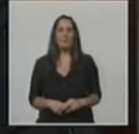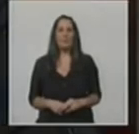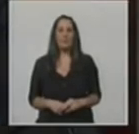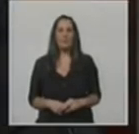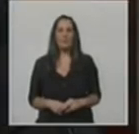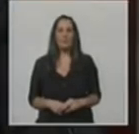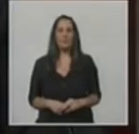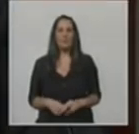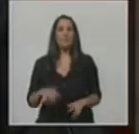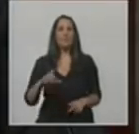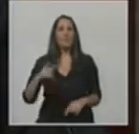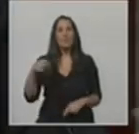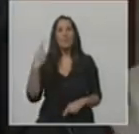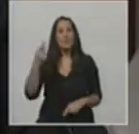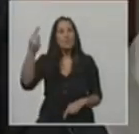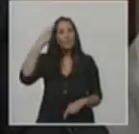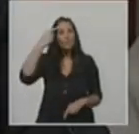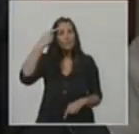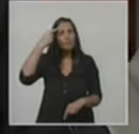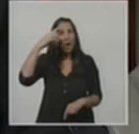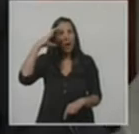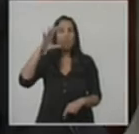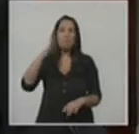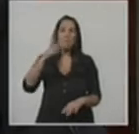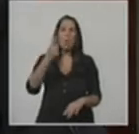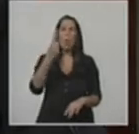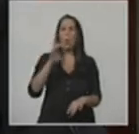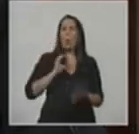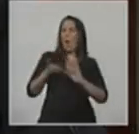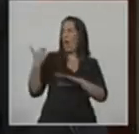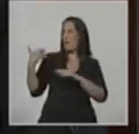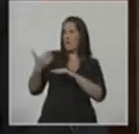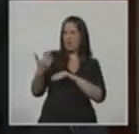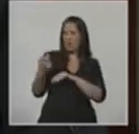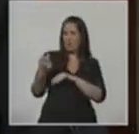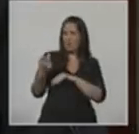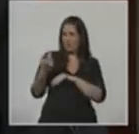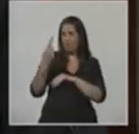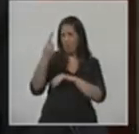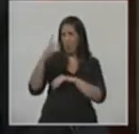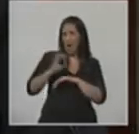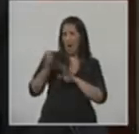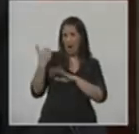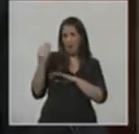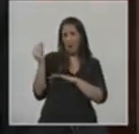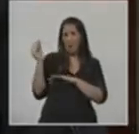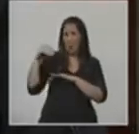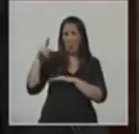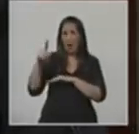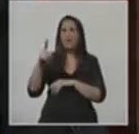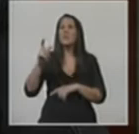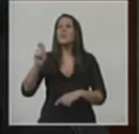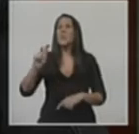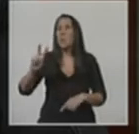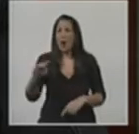No nos olvidaremos que hace poco más de un año aparecía muerto el fiscal Alberto Nisman, en circunstancias que todavía